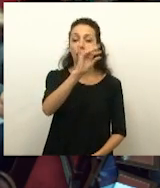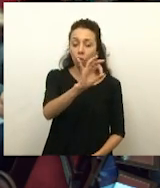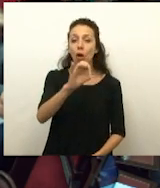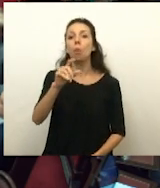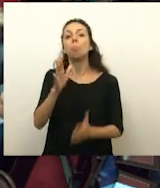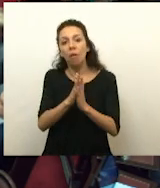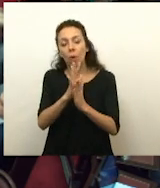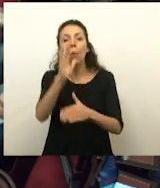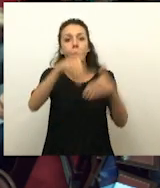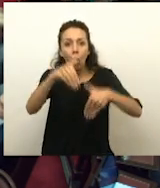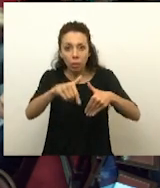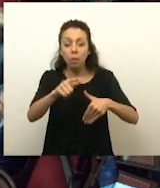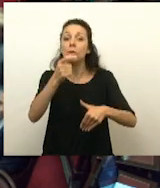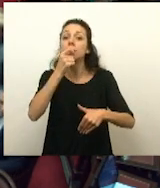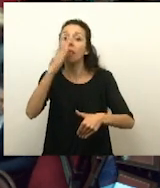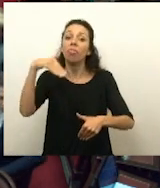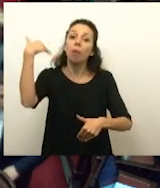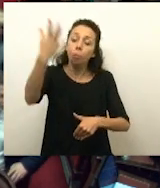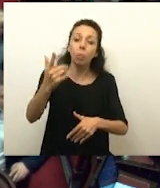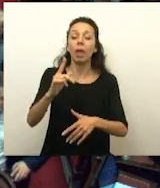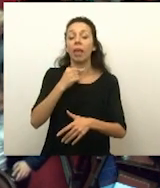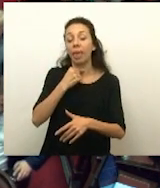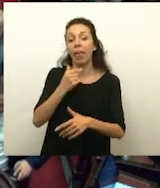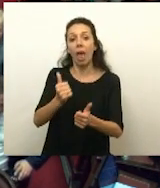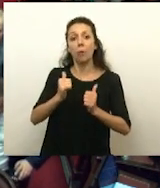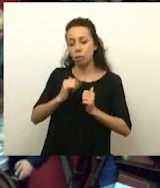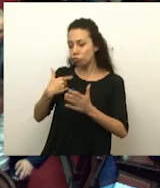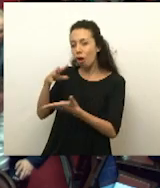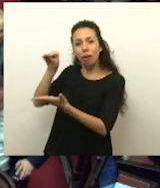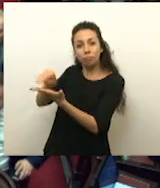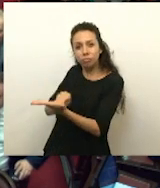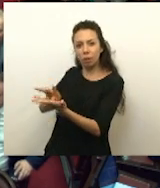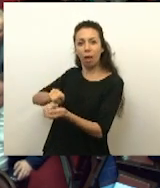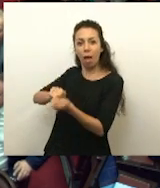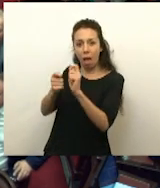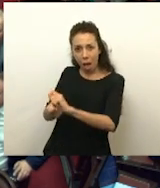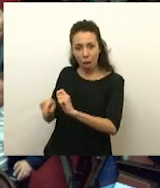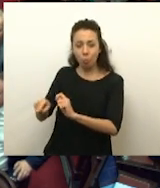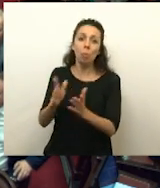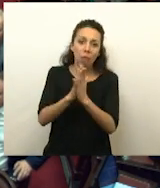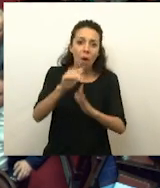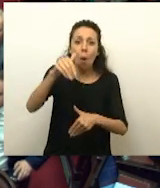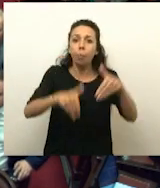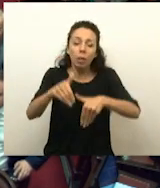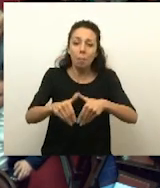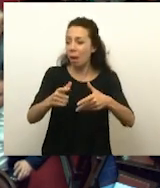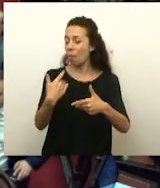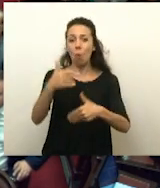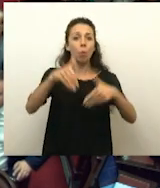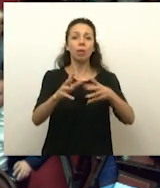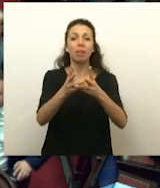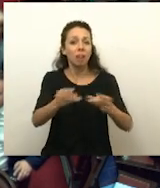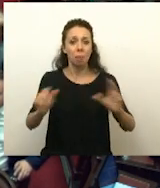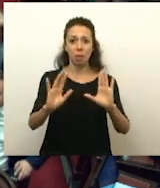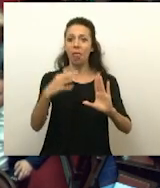favor, voten, porque así se abstienen, después los descontamos del total. Pero voten para que se termine la votación. Tienen que votar en cualquier sentido,